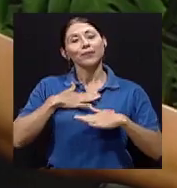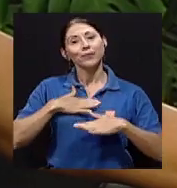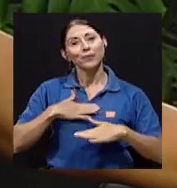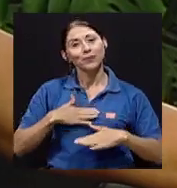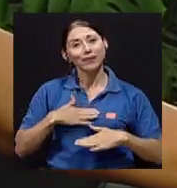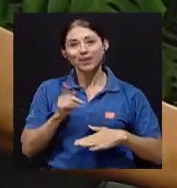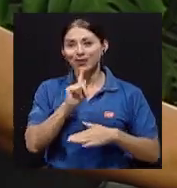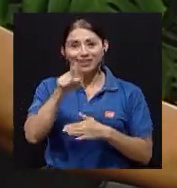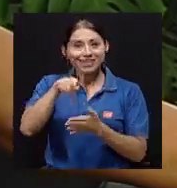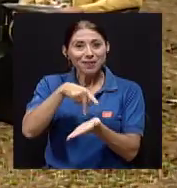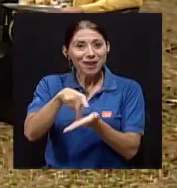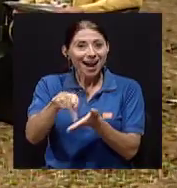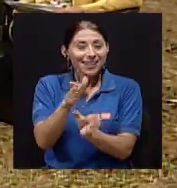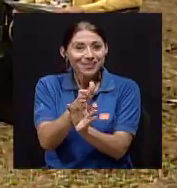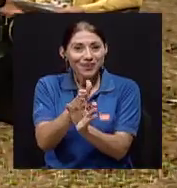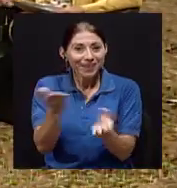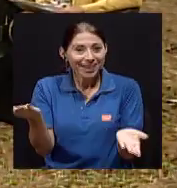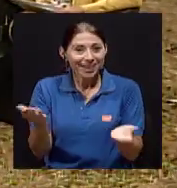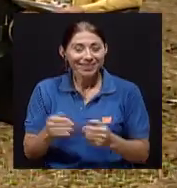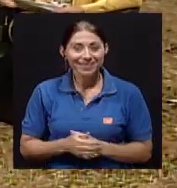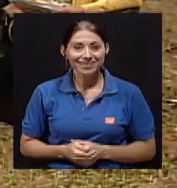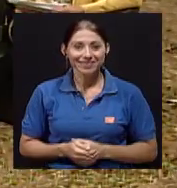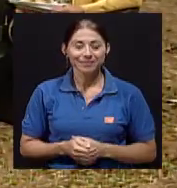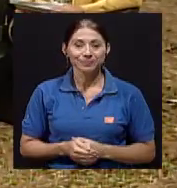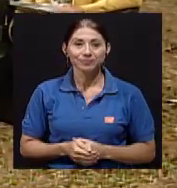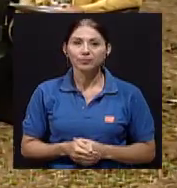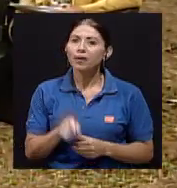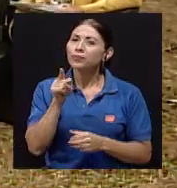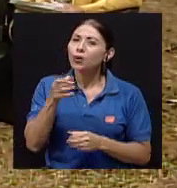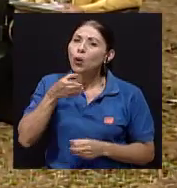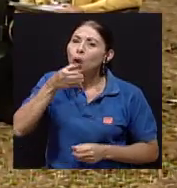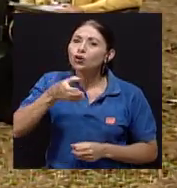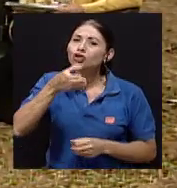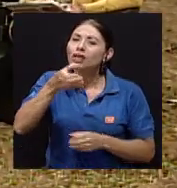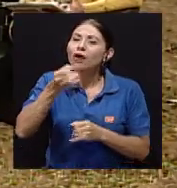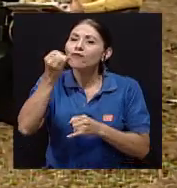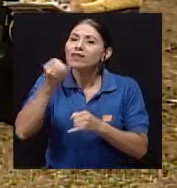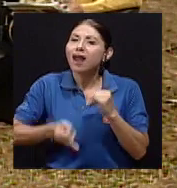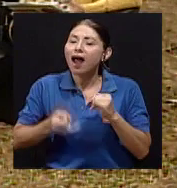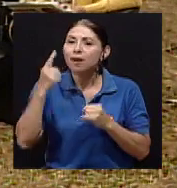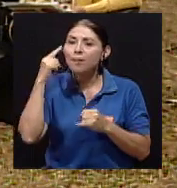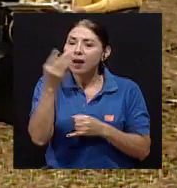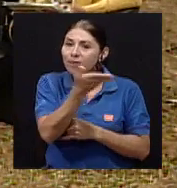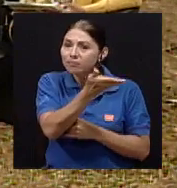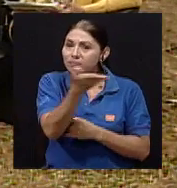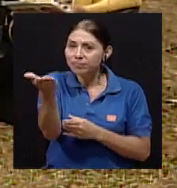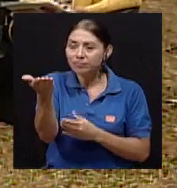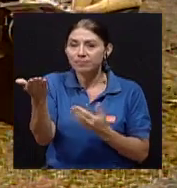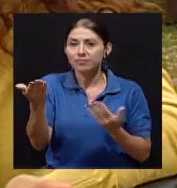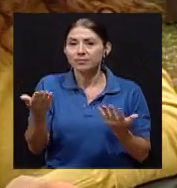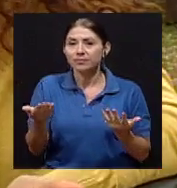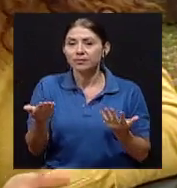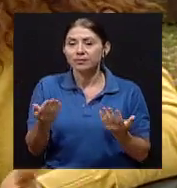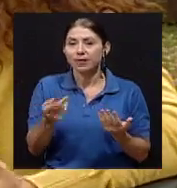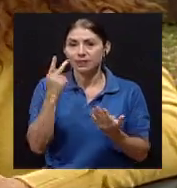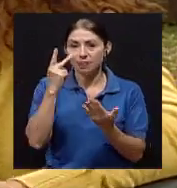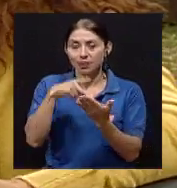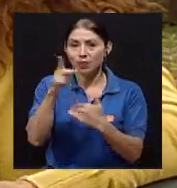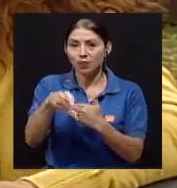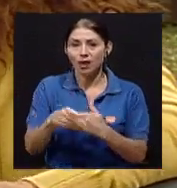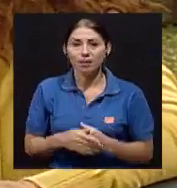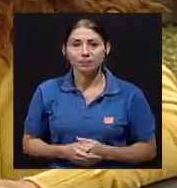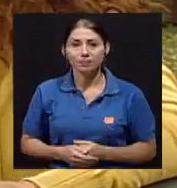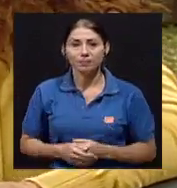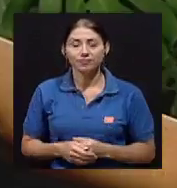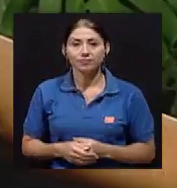psicoterapia para eso. ¿Y cuál sería, digamos, ese consejo final que podríamos irle dejando a las personas que nos están viendo